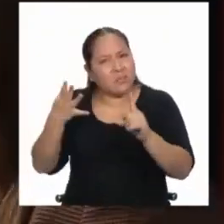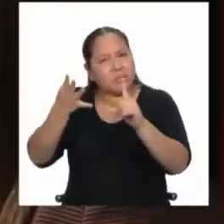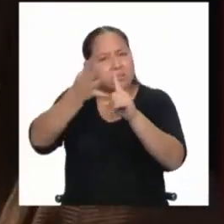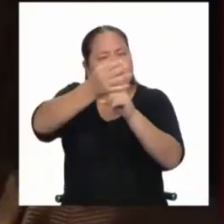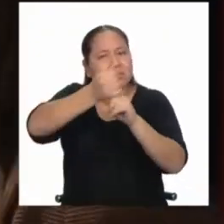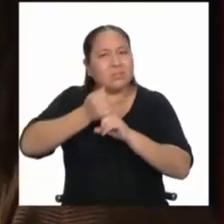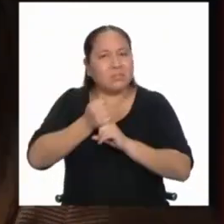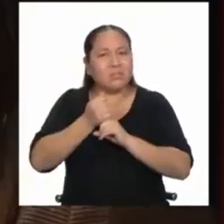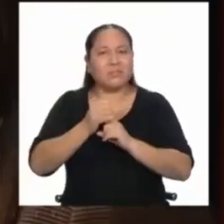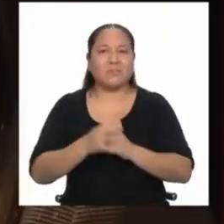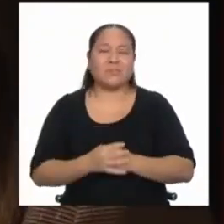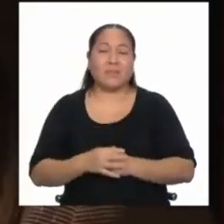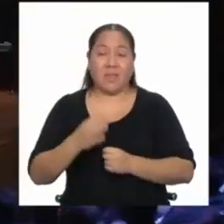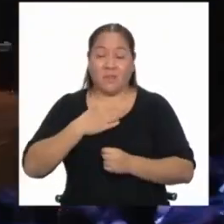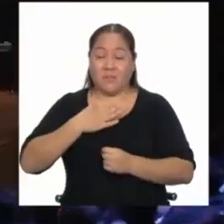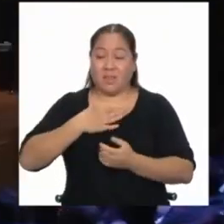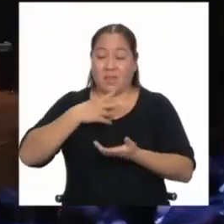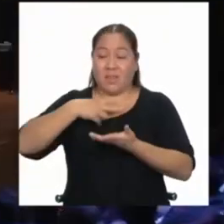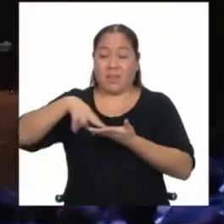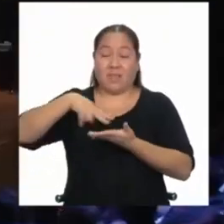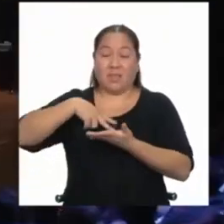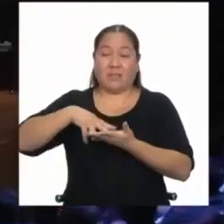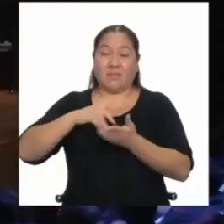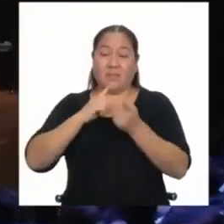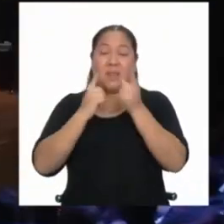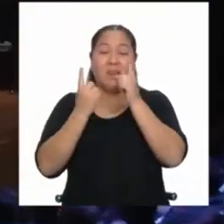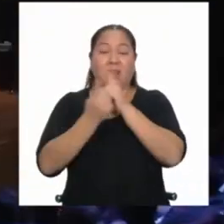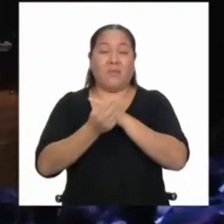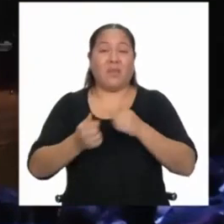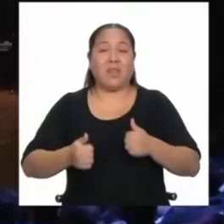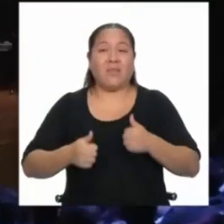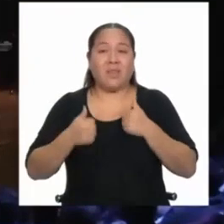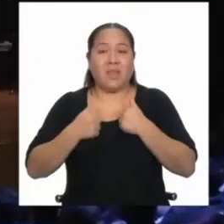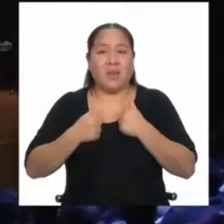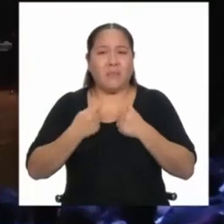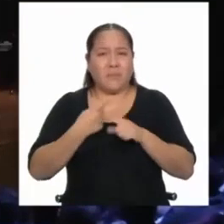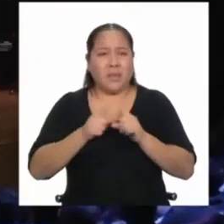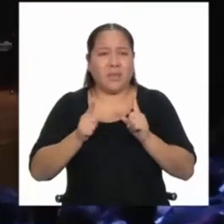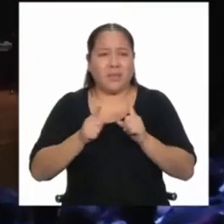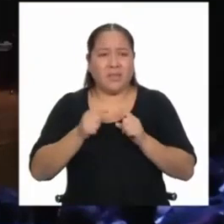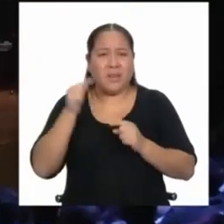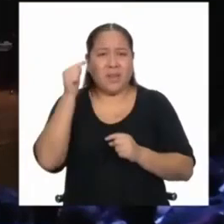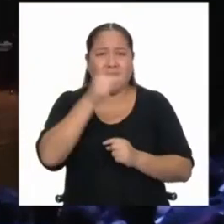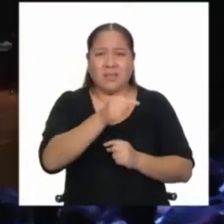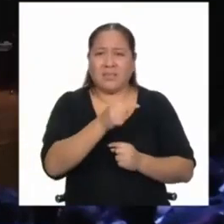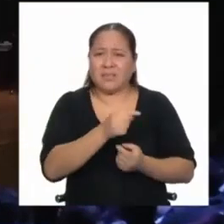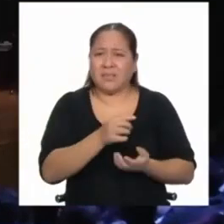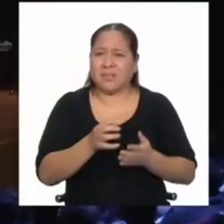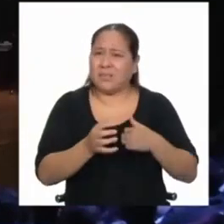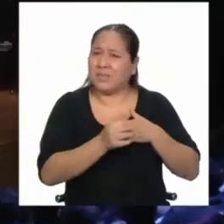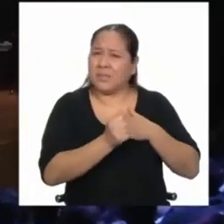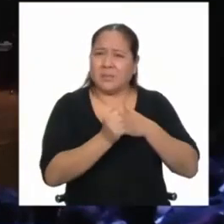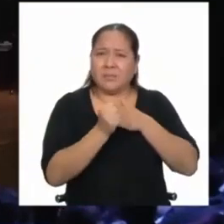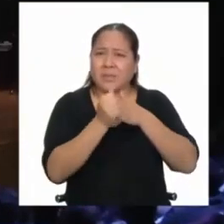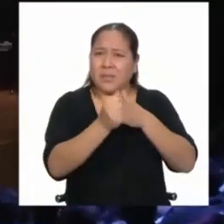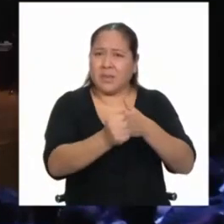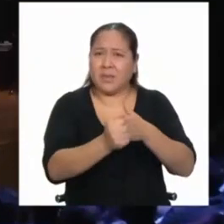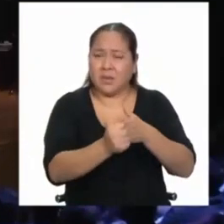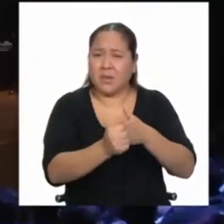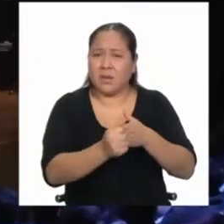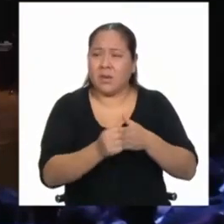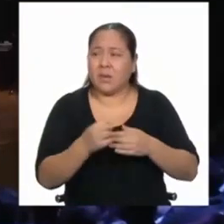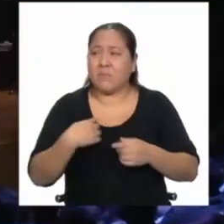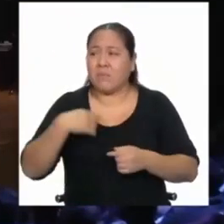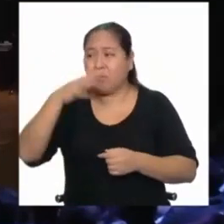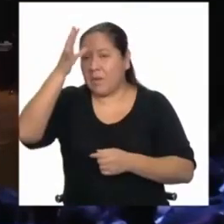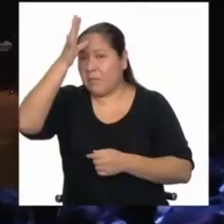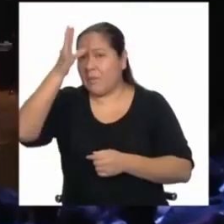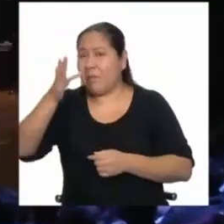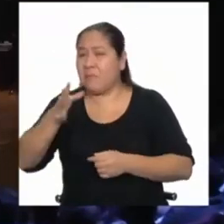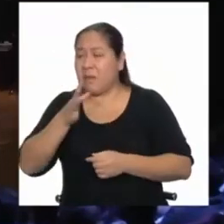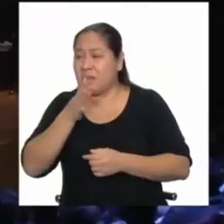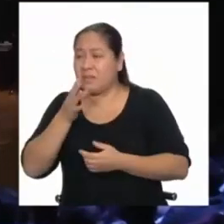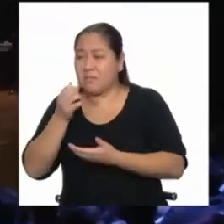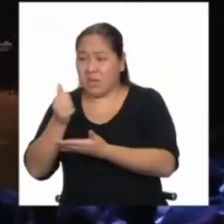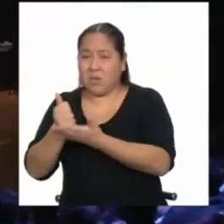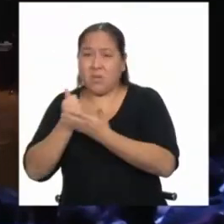hacer. A mí la danza me cambió la vida, pero creo que lo que me dio el norte fue el tener, no sé, dos pares maravillosos que me dieron un referente,